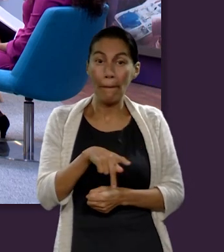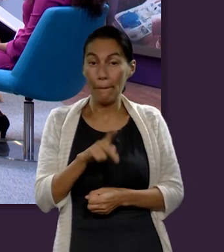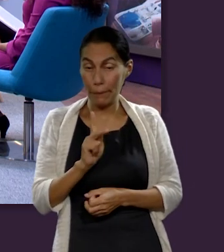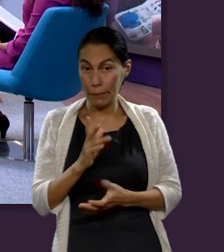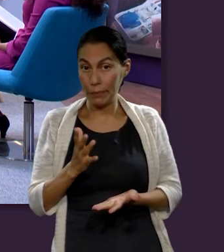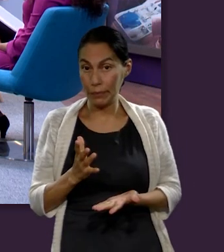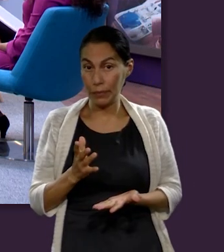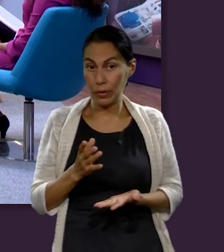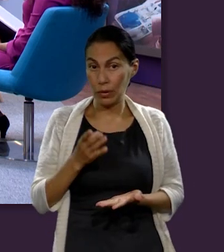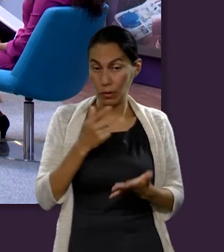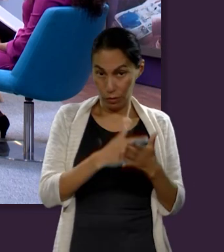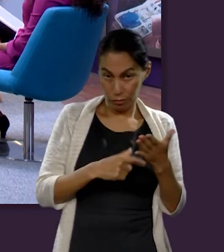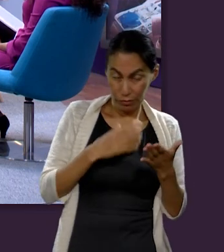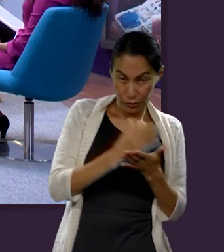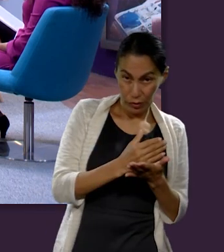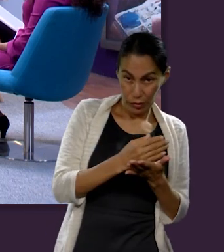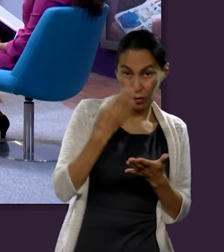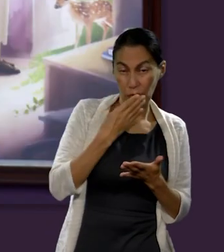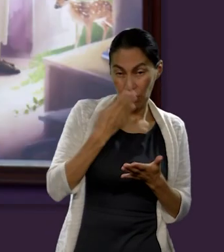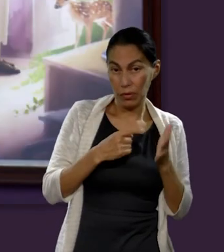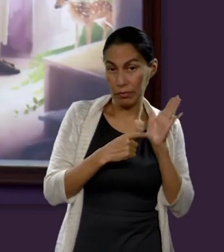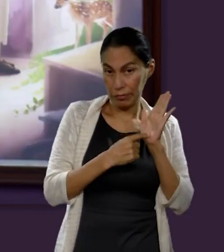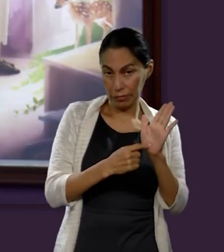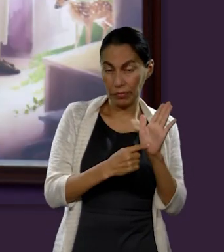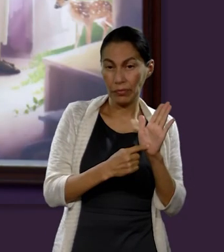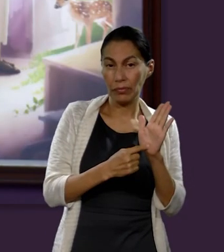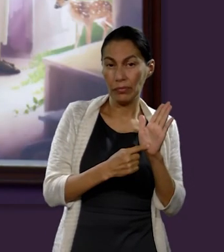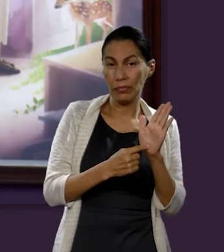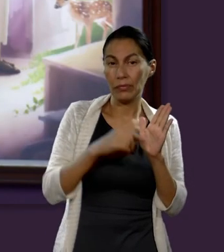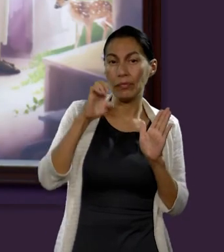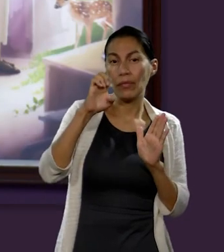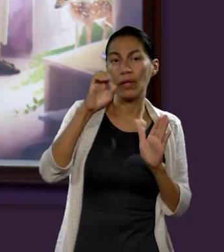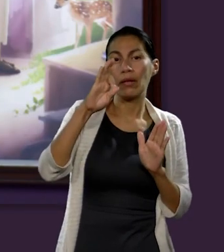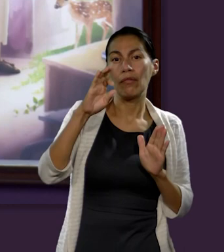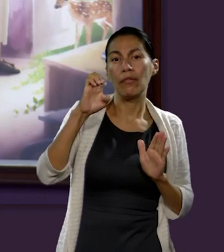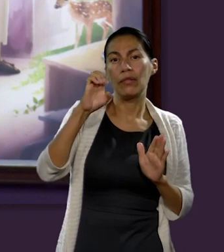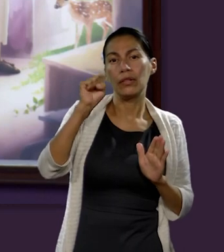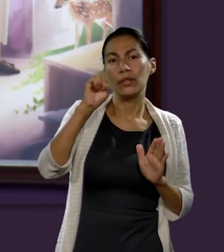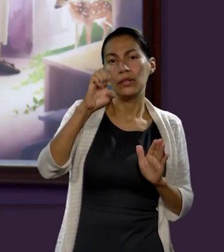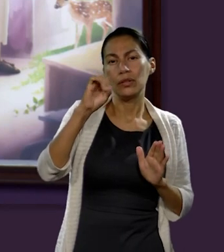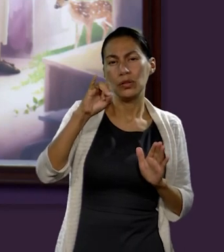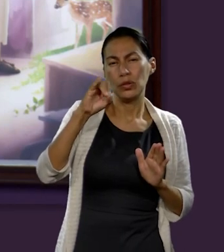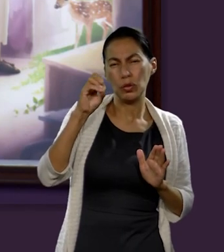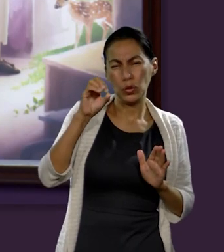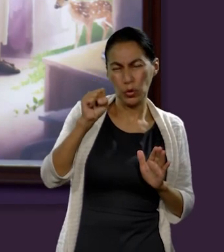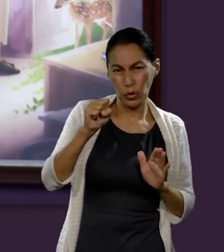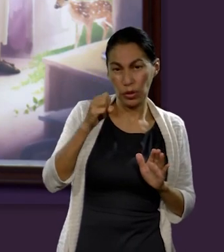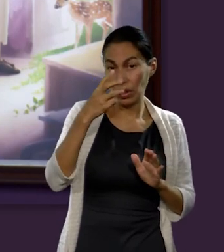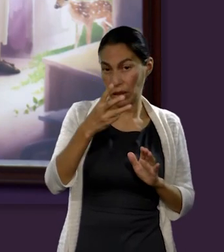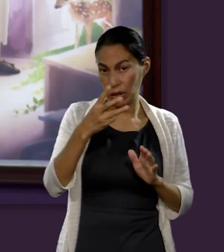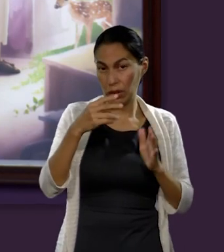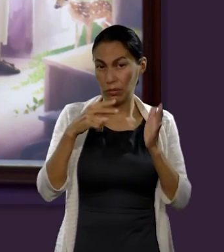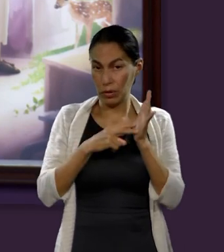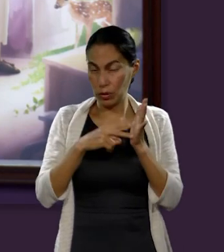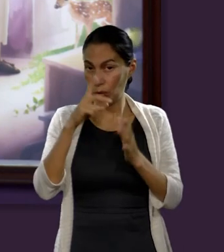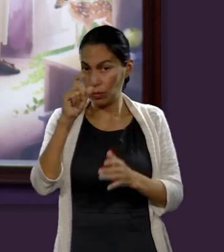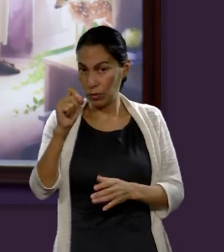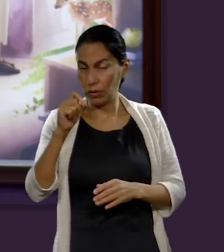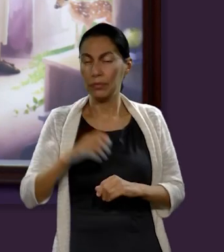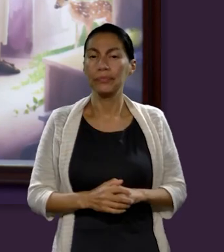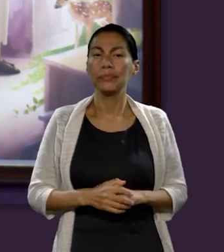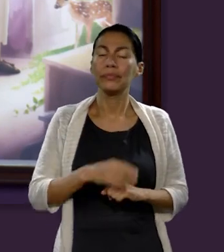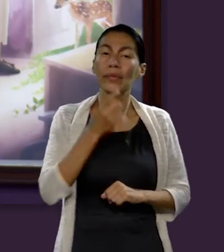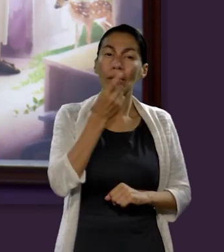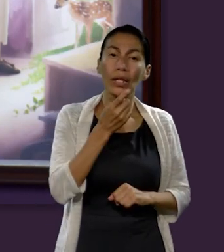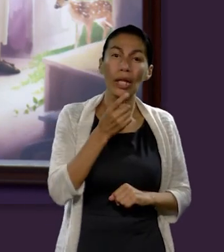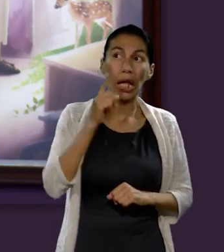como lo menciona la lección y lo menciona la Biblia, en Efesios 3, versículo 20, quiero